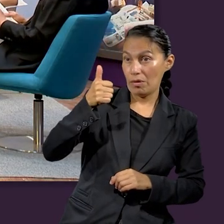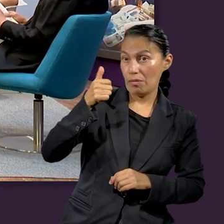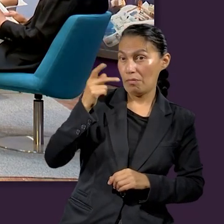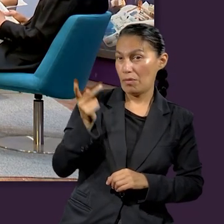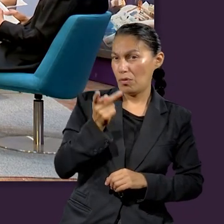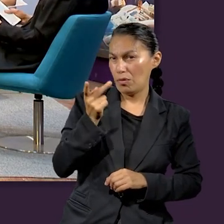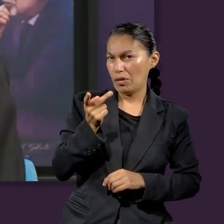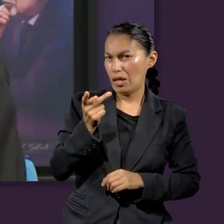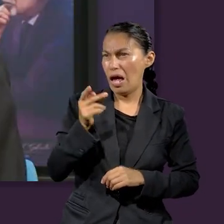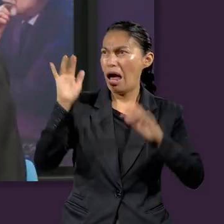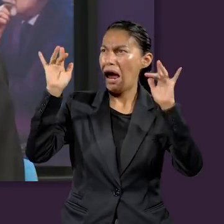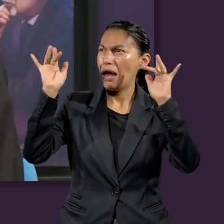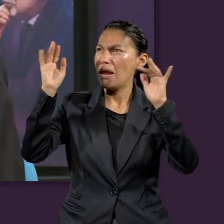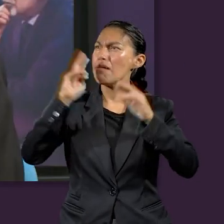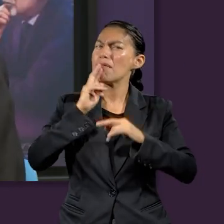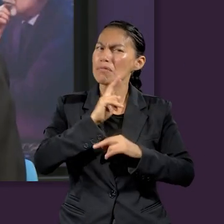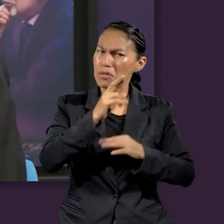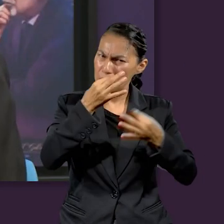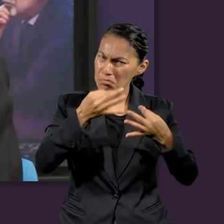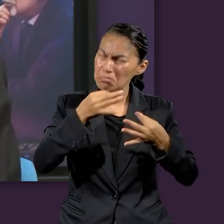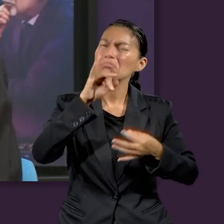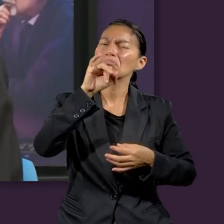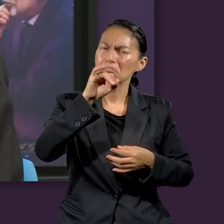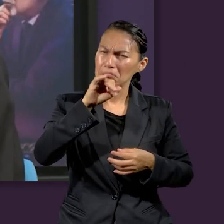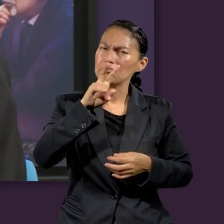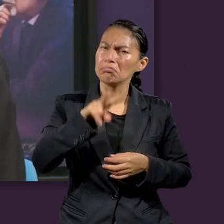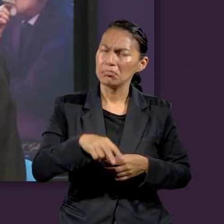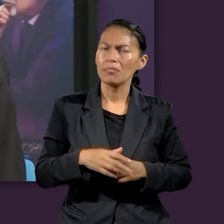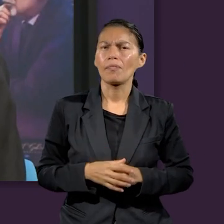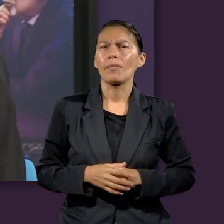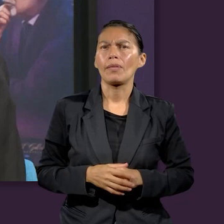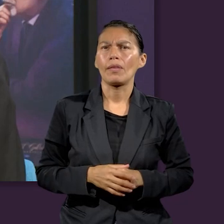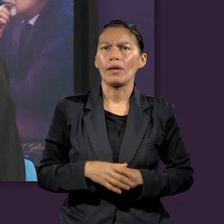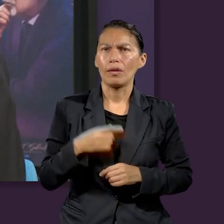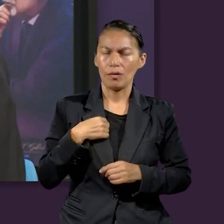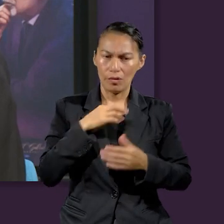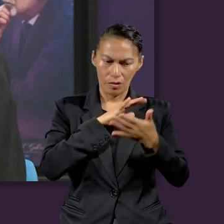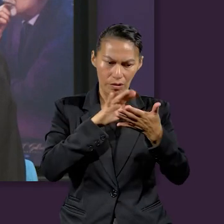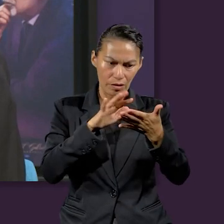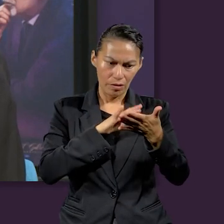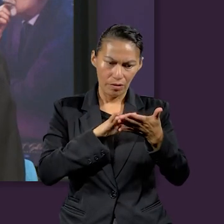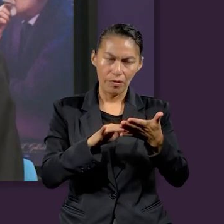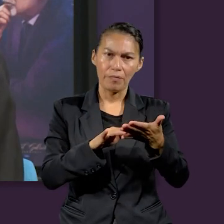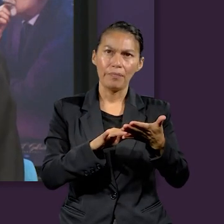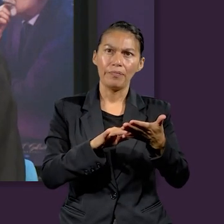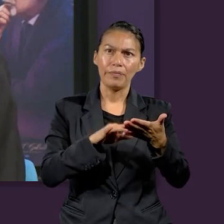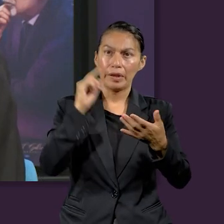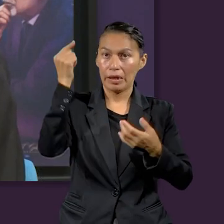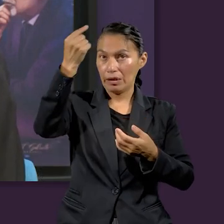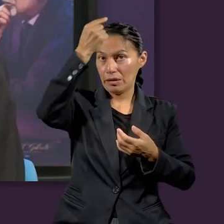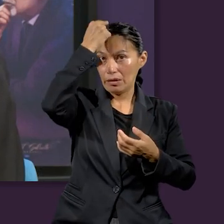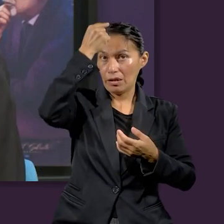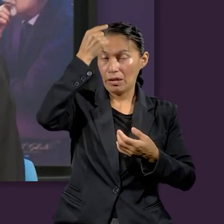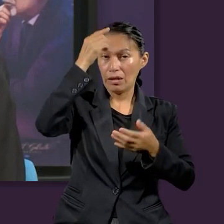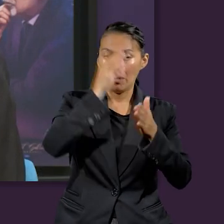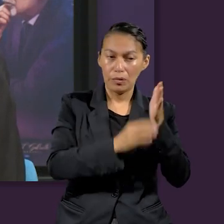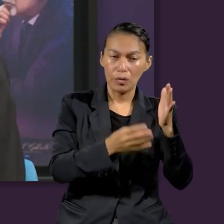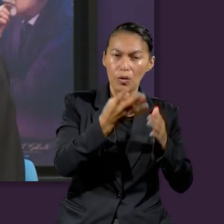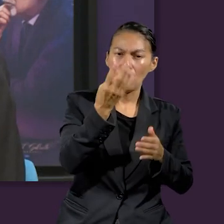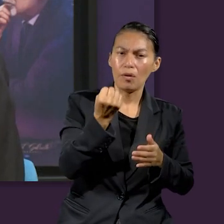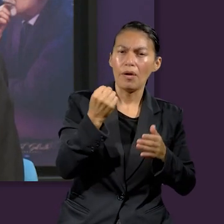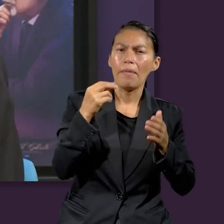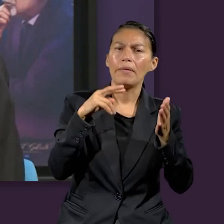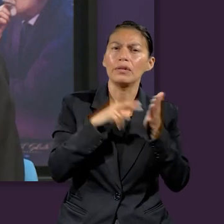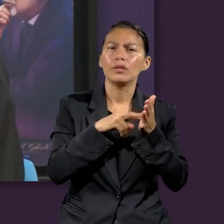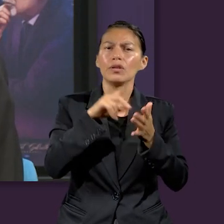le responde y la relevancia es la siguiente. Y quiero permitirme leerlo porque en Daniel 9.23 y